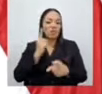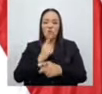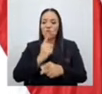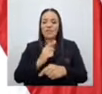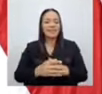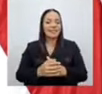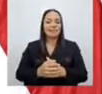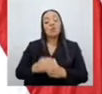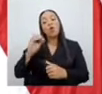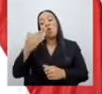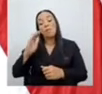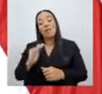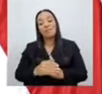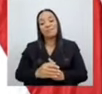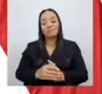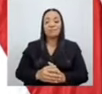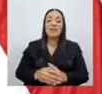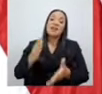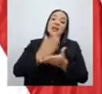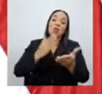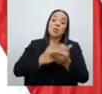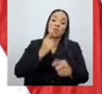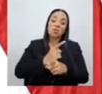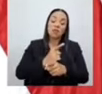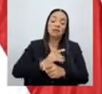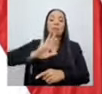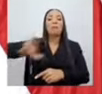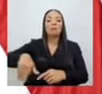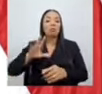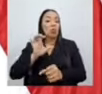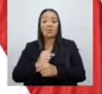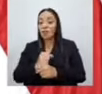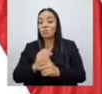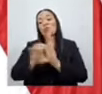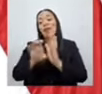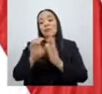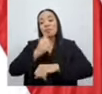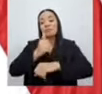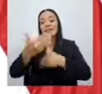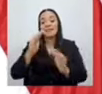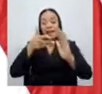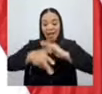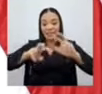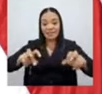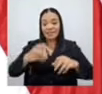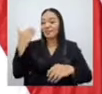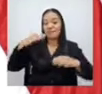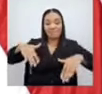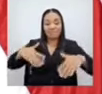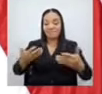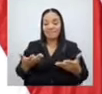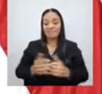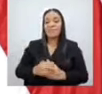hicieron mal y dejaron de hacer las cosas que debieron haber hecho. Cómo poner escámenes. Entonces, don Richard, no hay receta